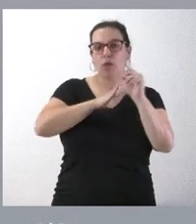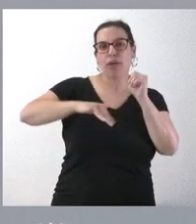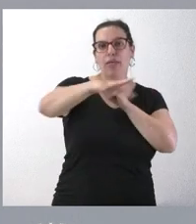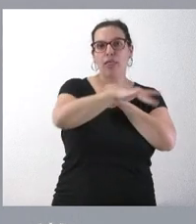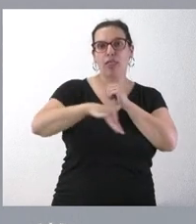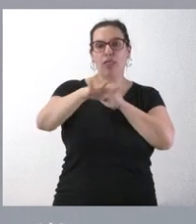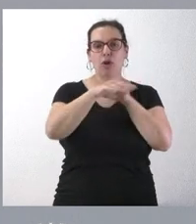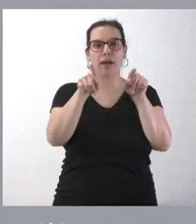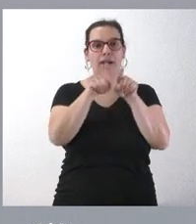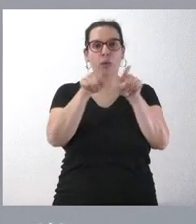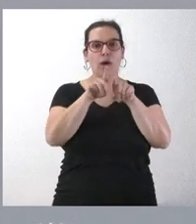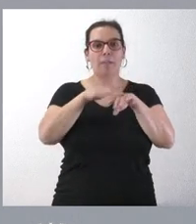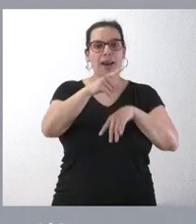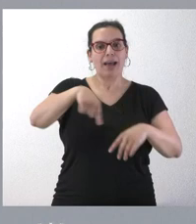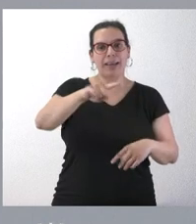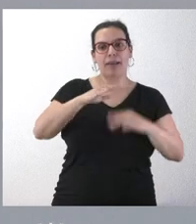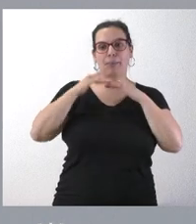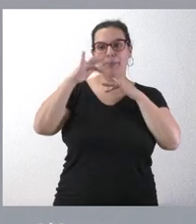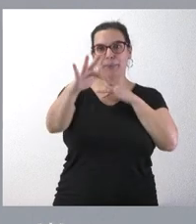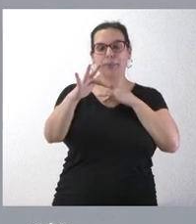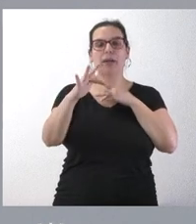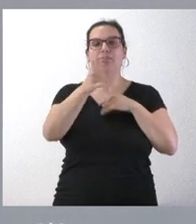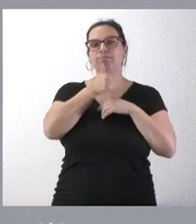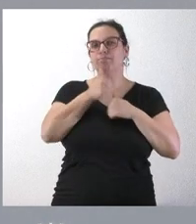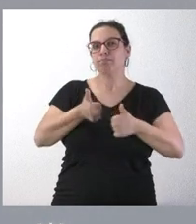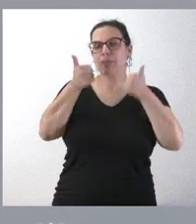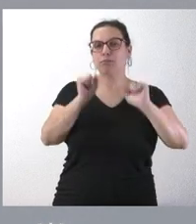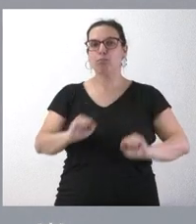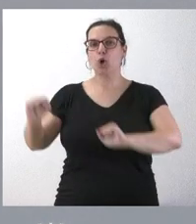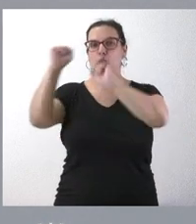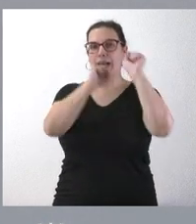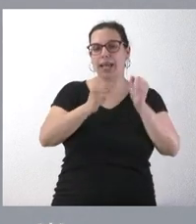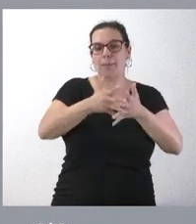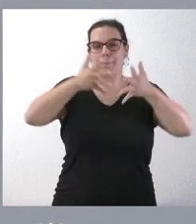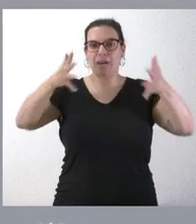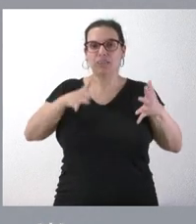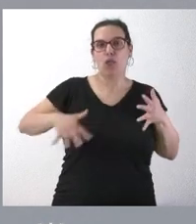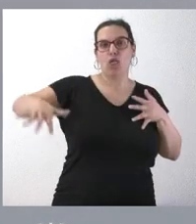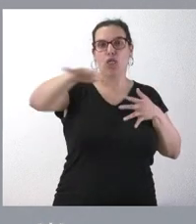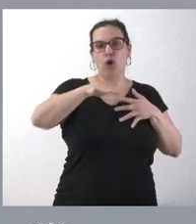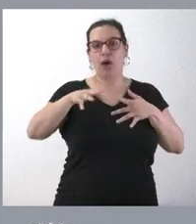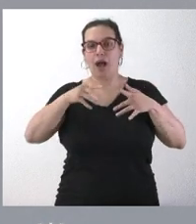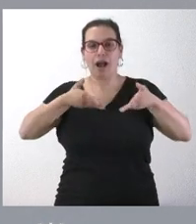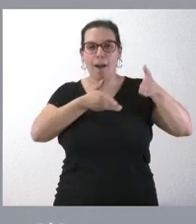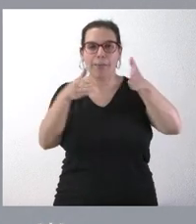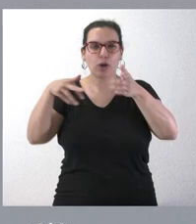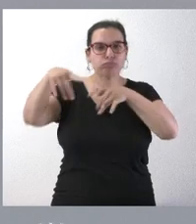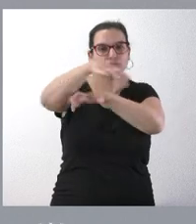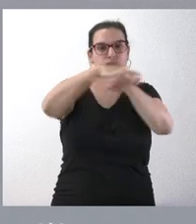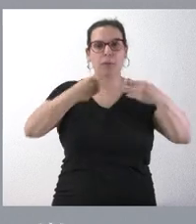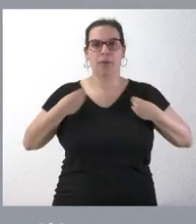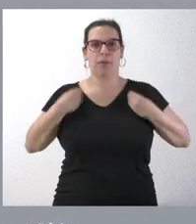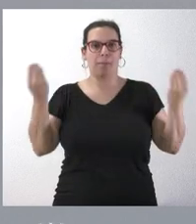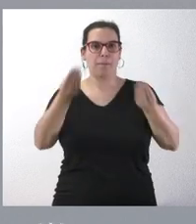combustibilidad para la creación de un paisaje más resistente que proteja y amplíe los corredores para estos plantígrados.